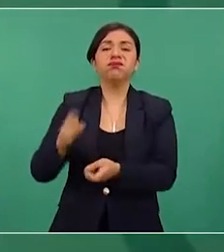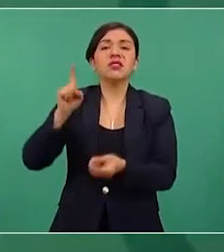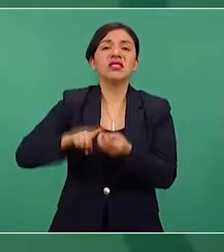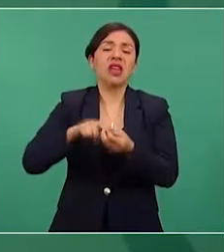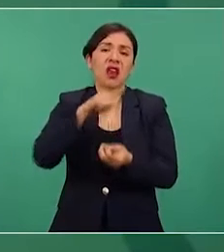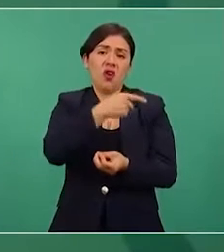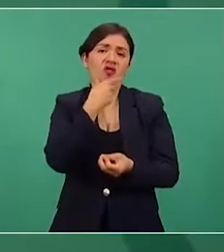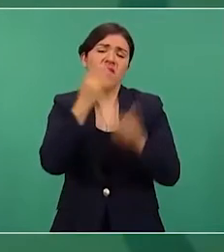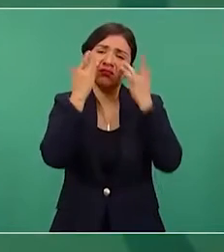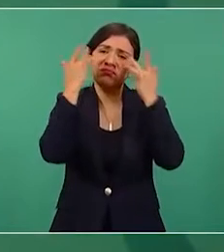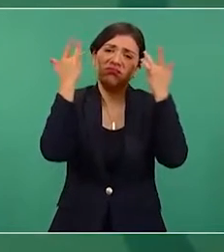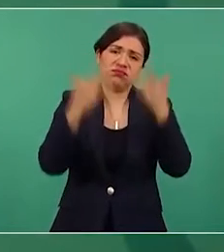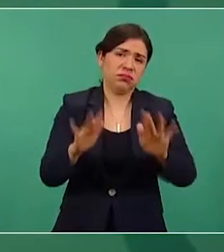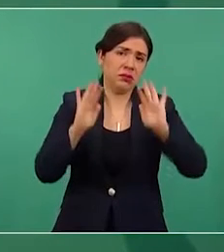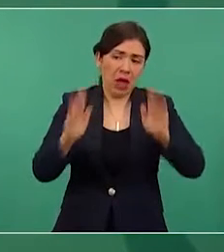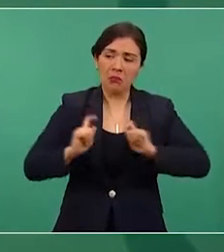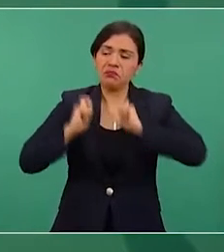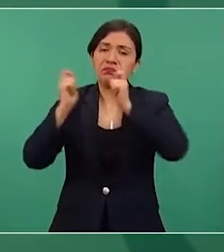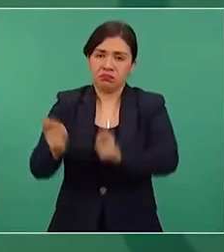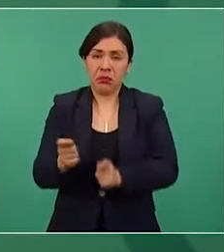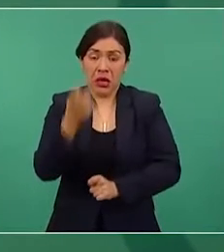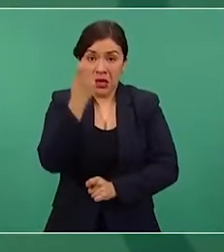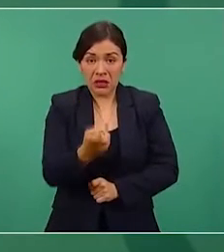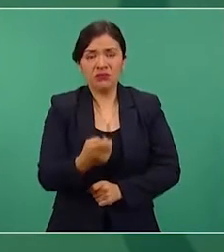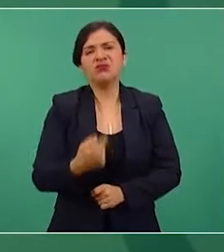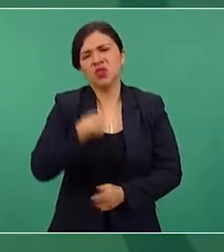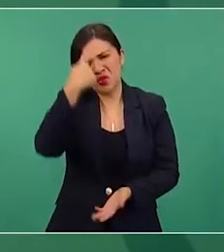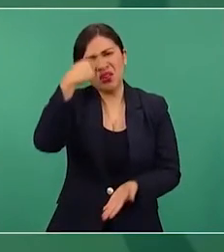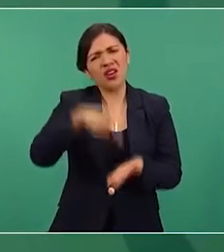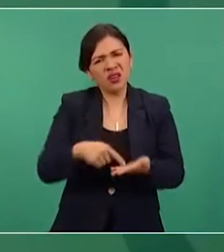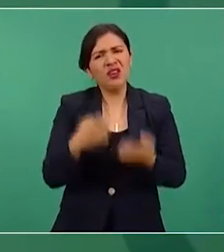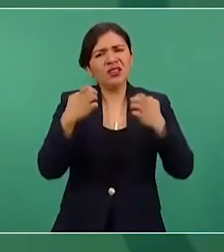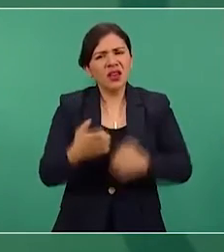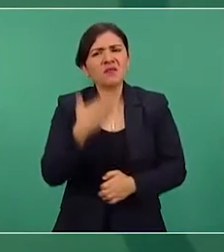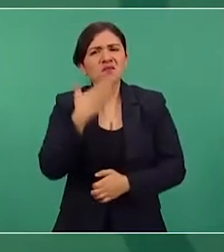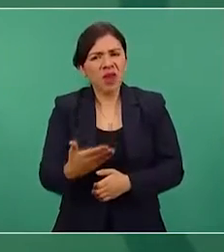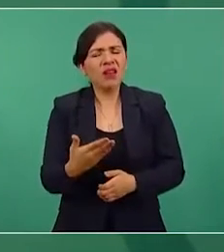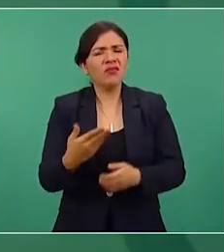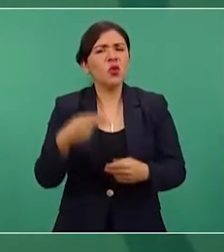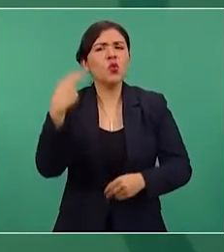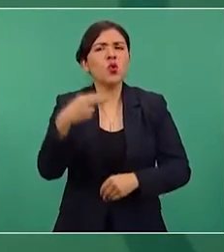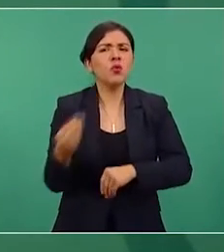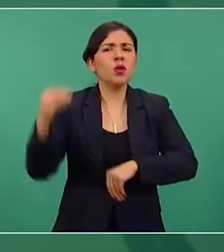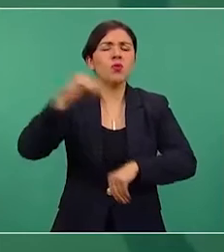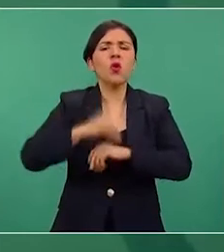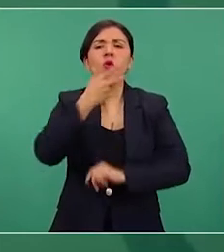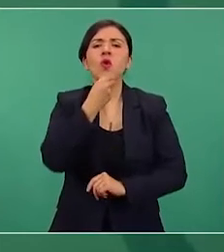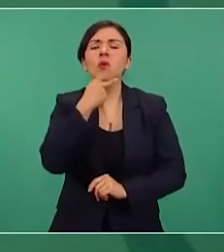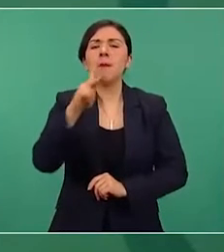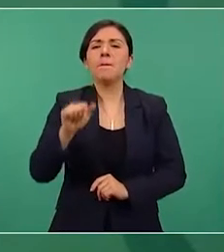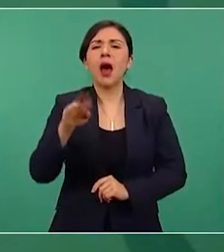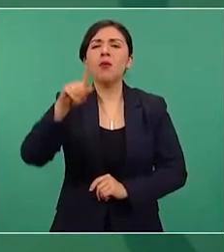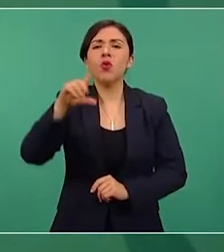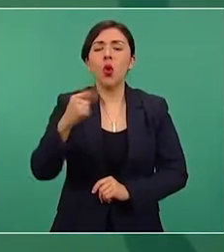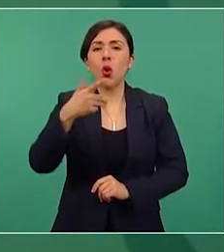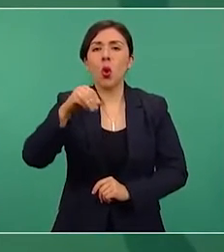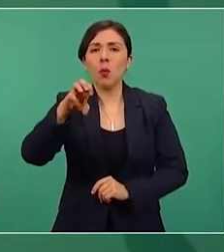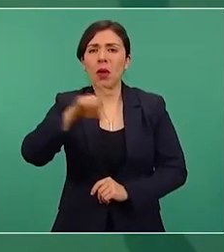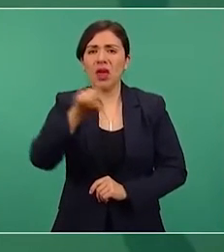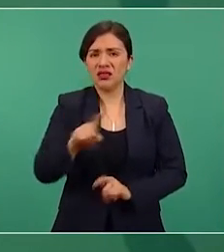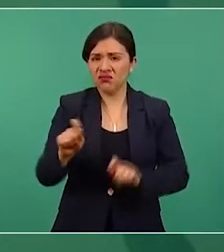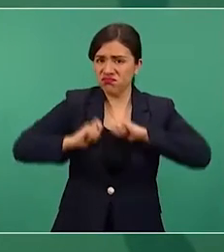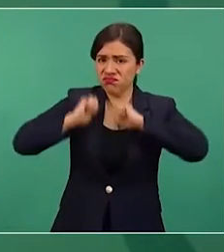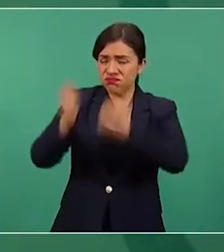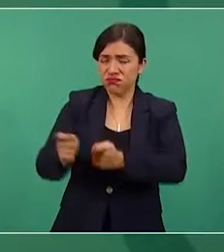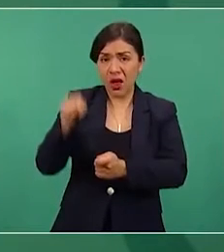renuncia y creo que también fue una decisión el nombramiento de Pablo Gómez. Es un hombre